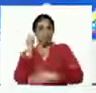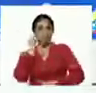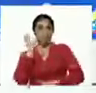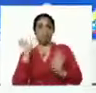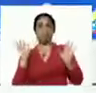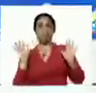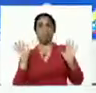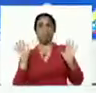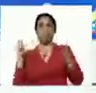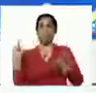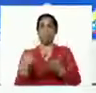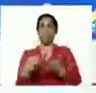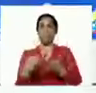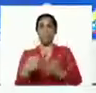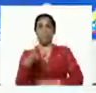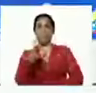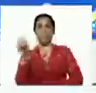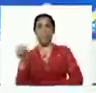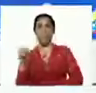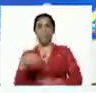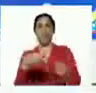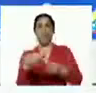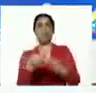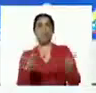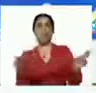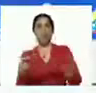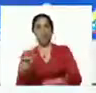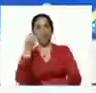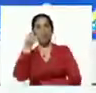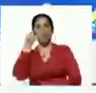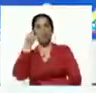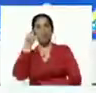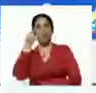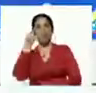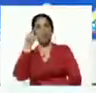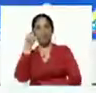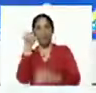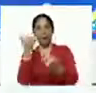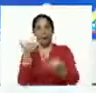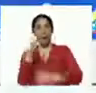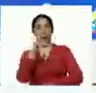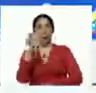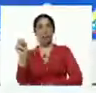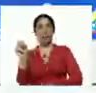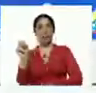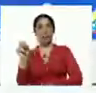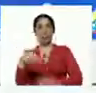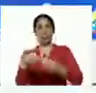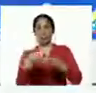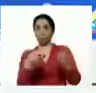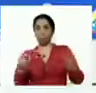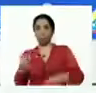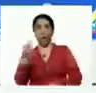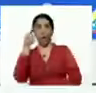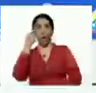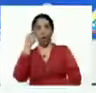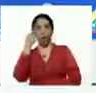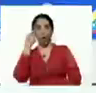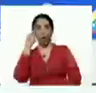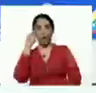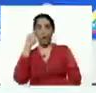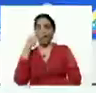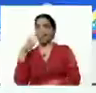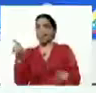Le financiaron 20 hectáreas de arroz. Ahora va para 30. Y como Elvira hay mil,